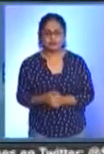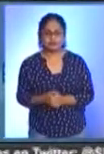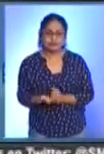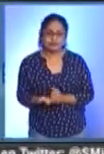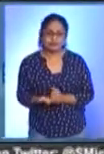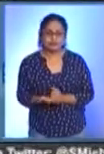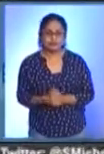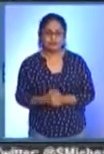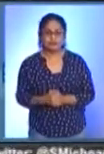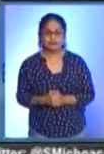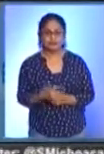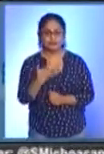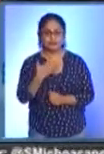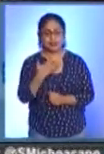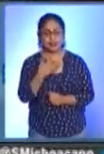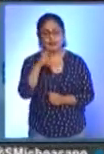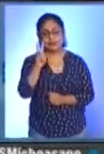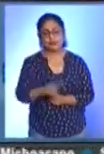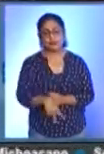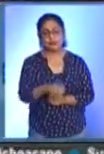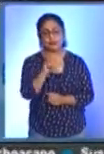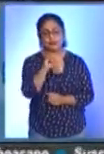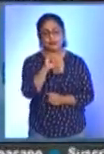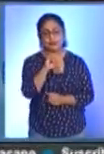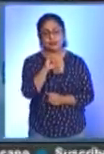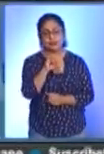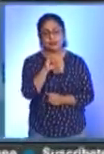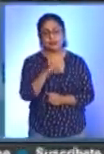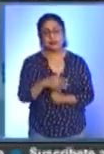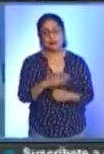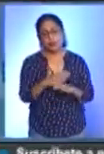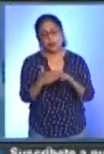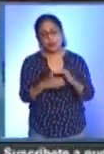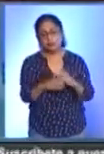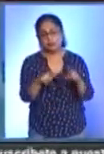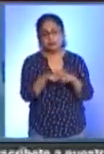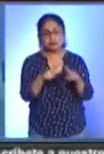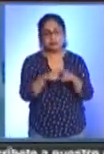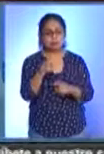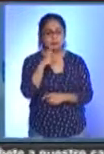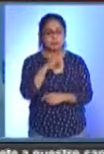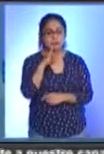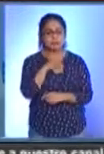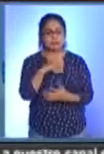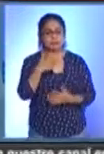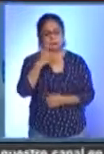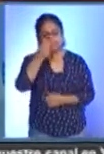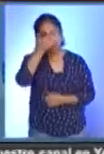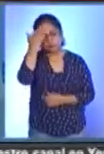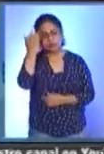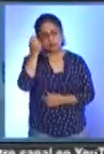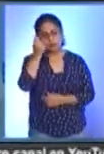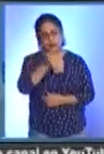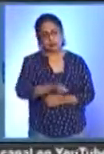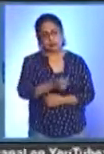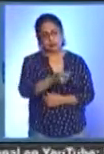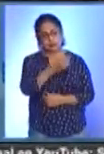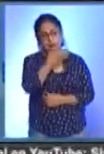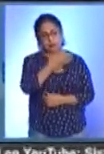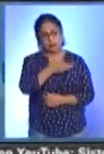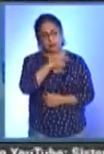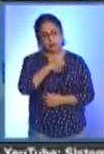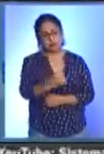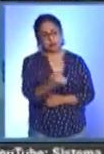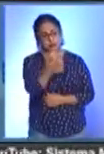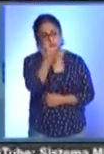sí, nos afecta en muchos aspectos. Y pues no sabemos si en el momento que digan si se realizan